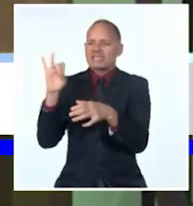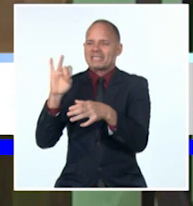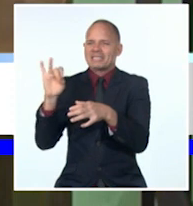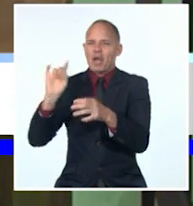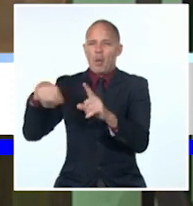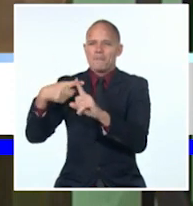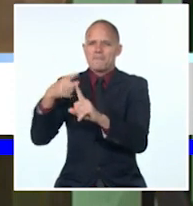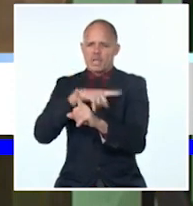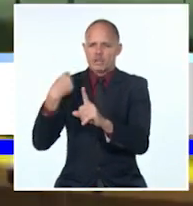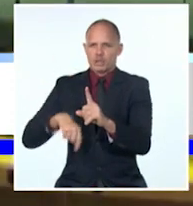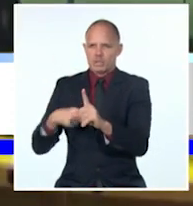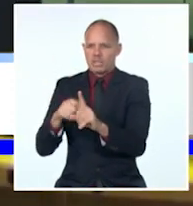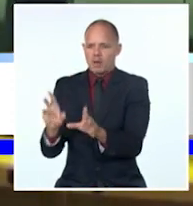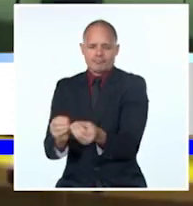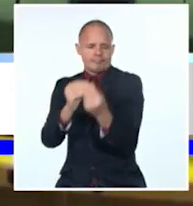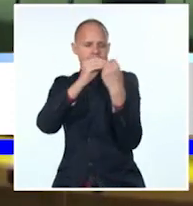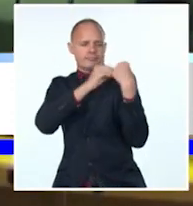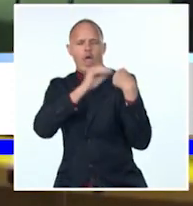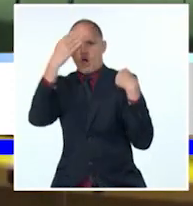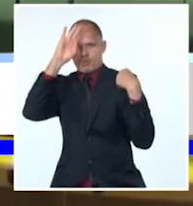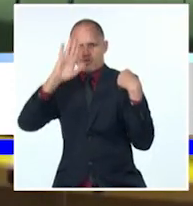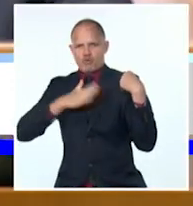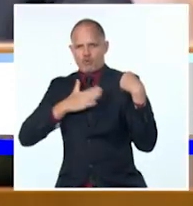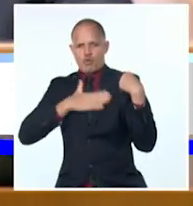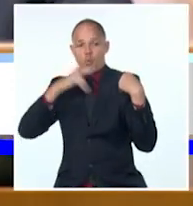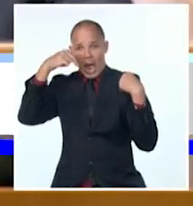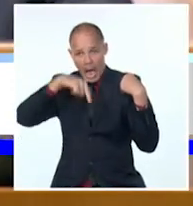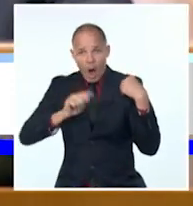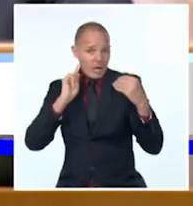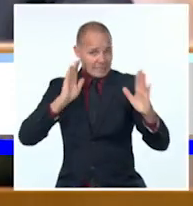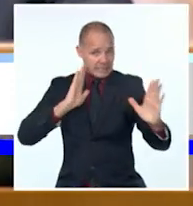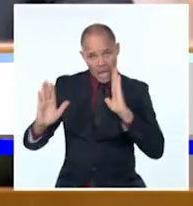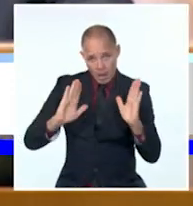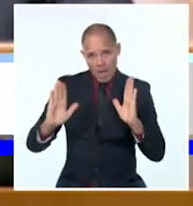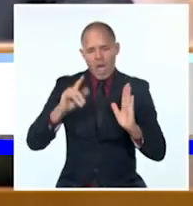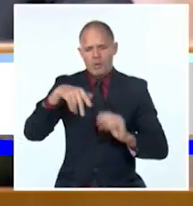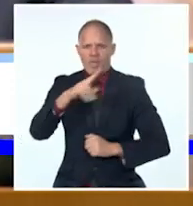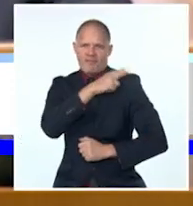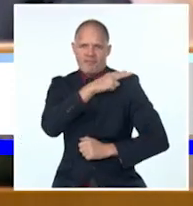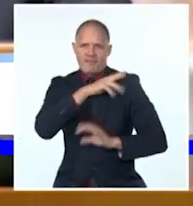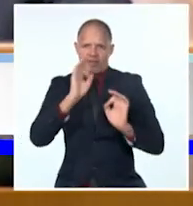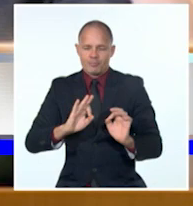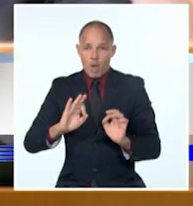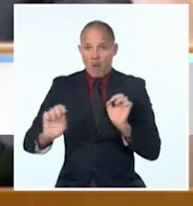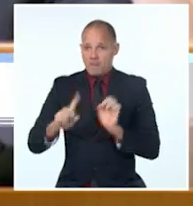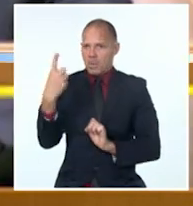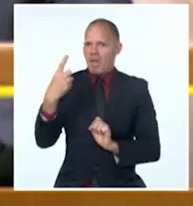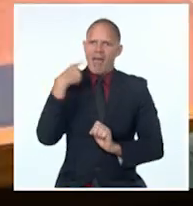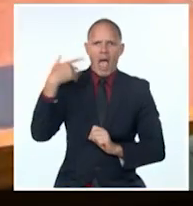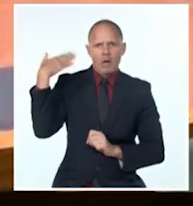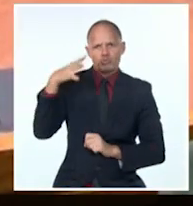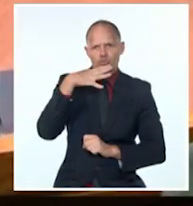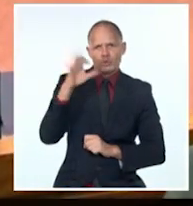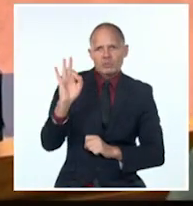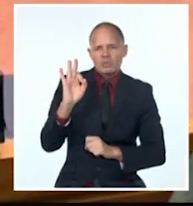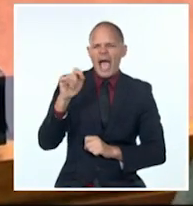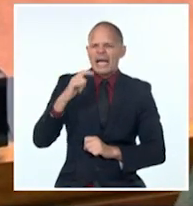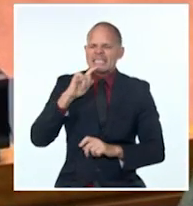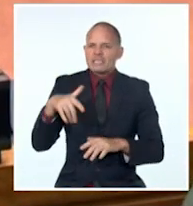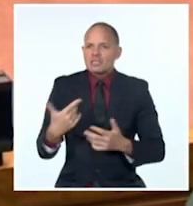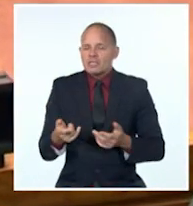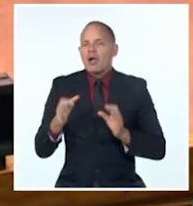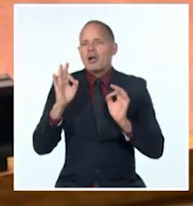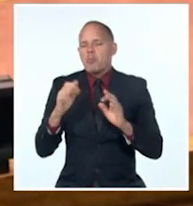Por primera vez, nuestro país lidera este bloque, que reúne el 75% de toda la